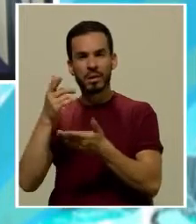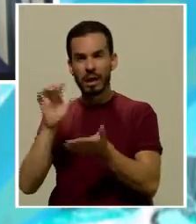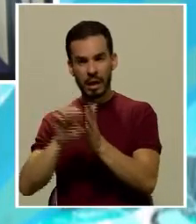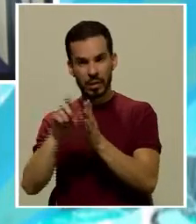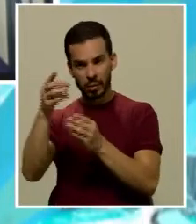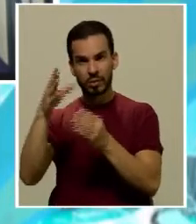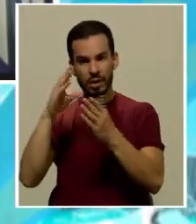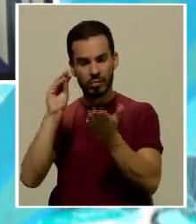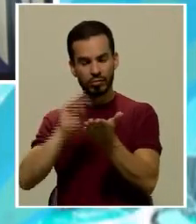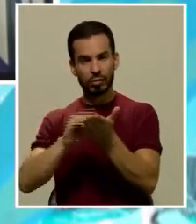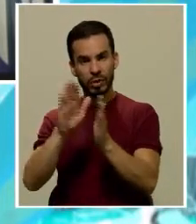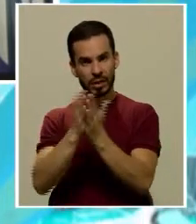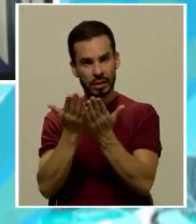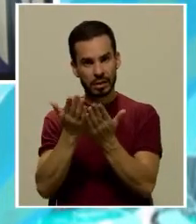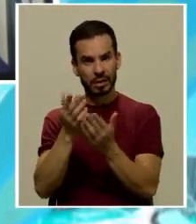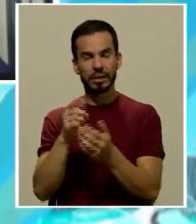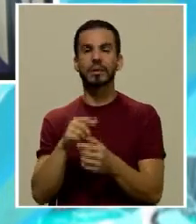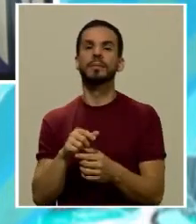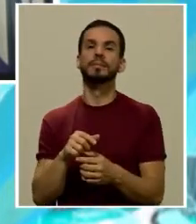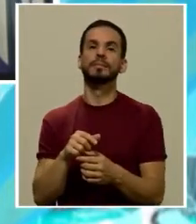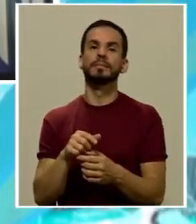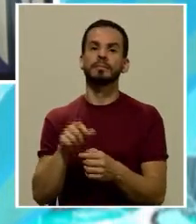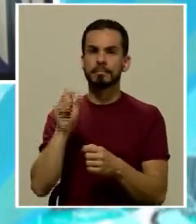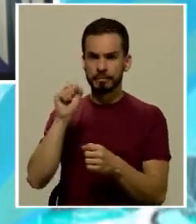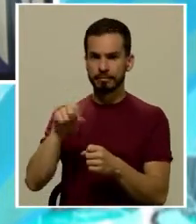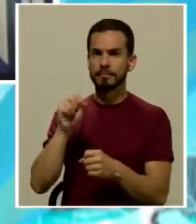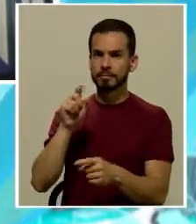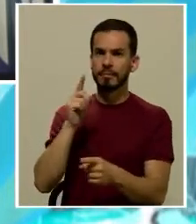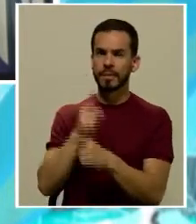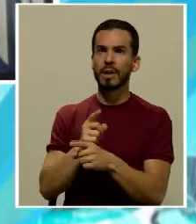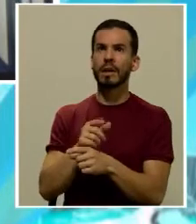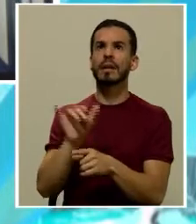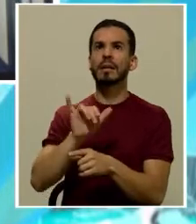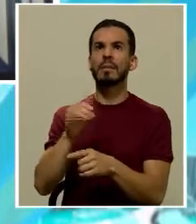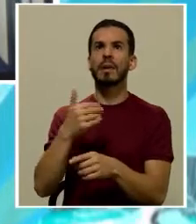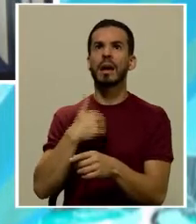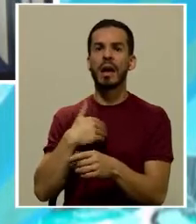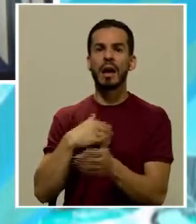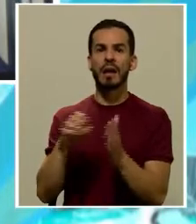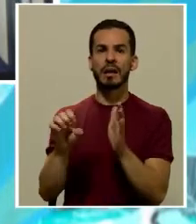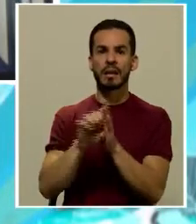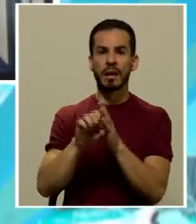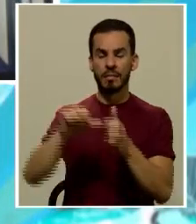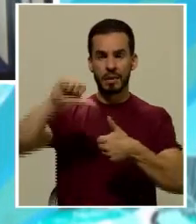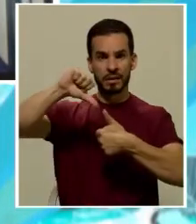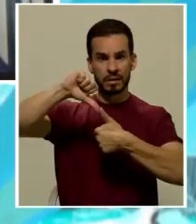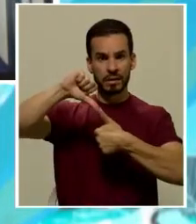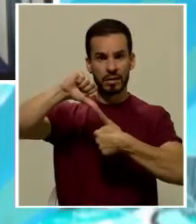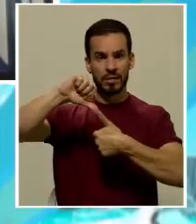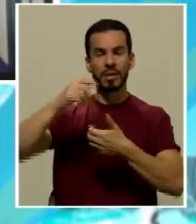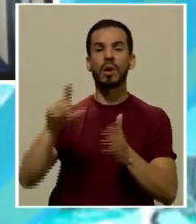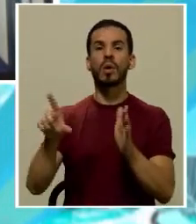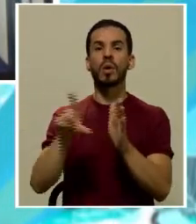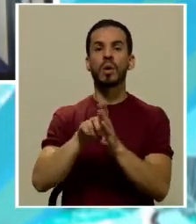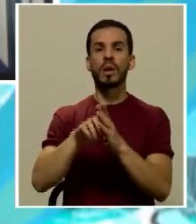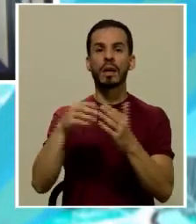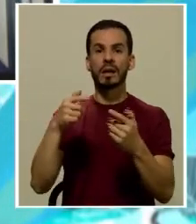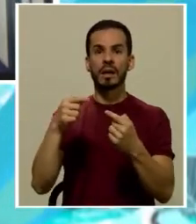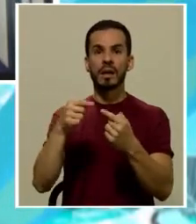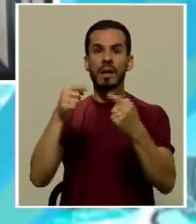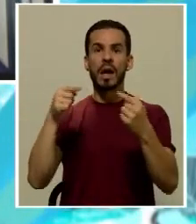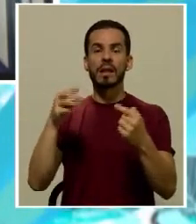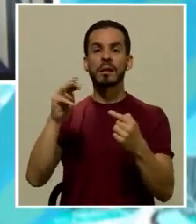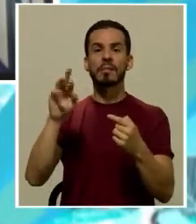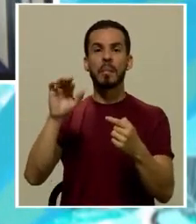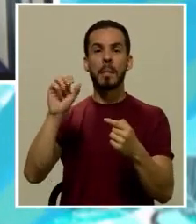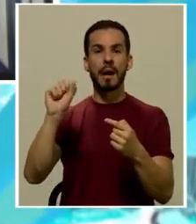su libro. Ciertamente, pero también, en don Ernesto, hay ejemplos en Centroamérica con las leyes antimaras en El